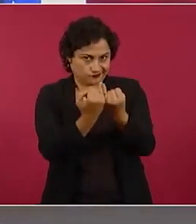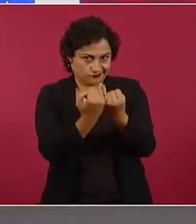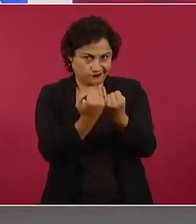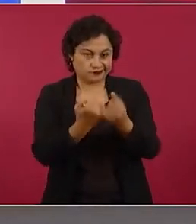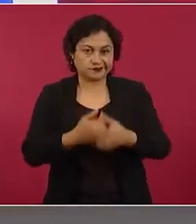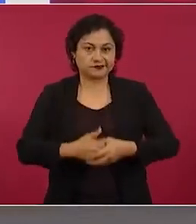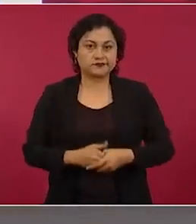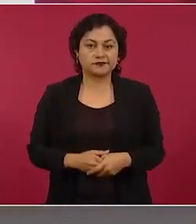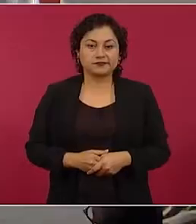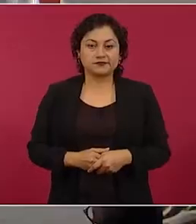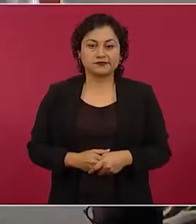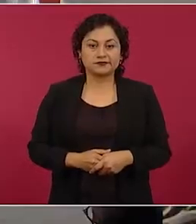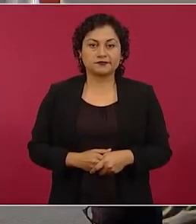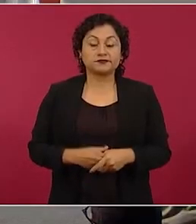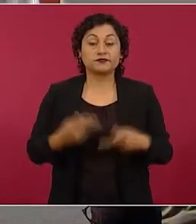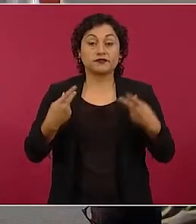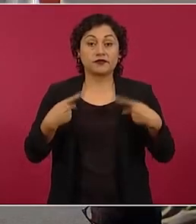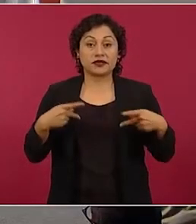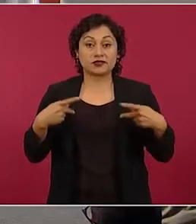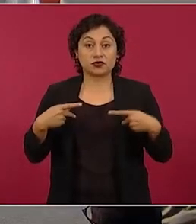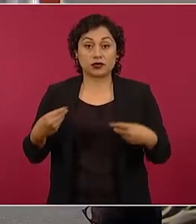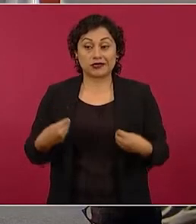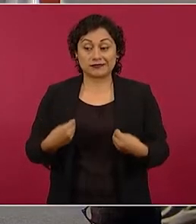se trasladaron a trabajar aquí.